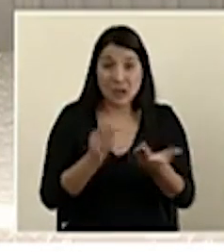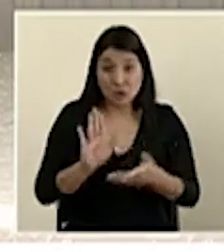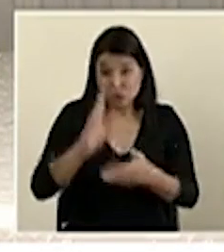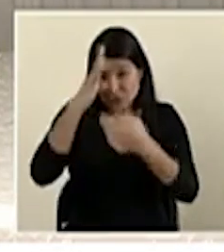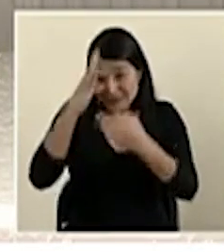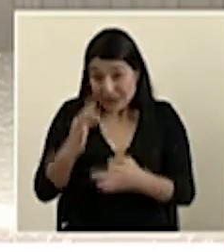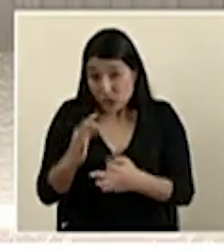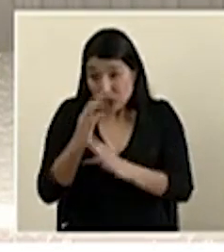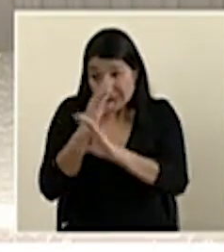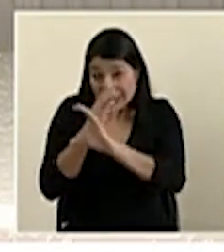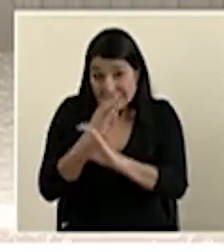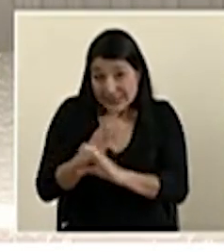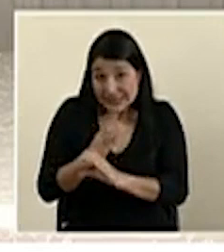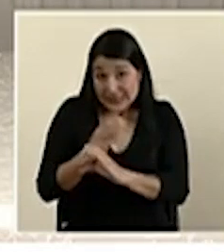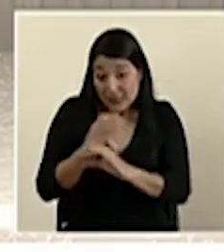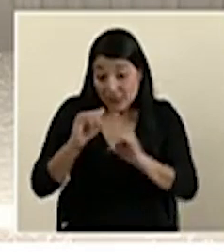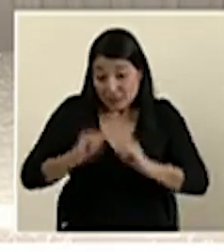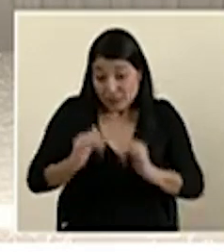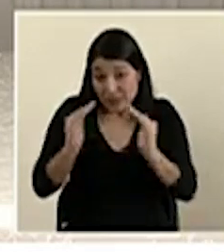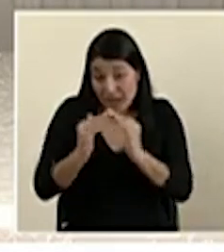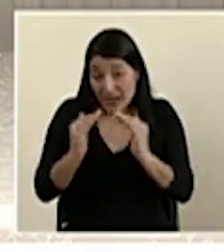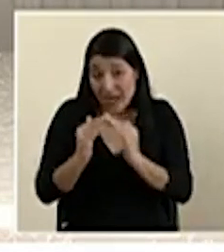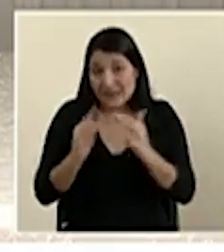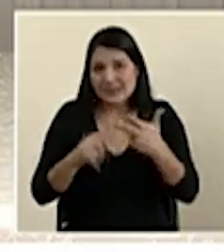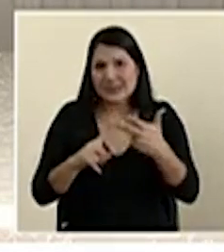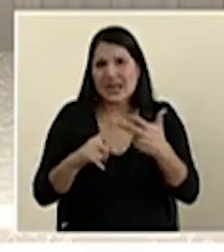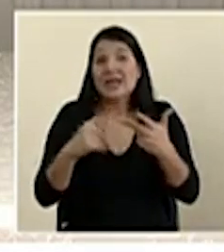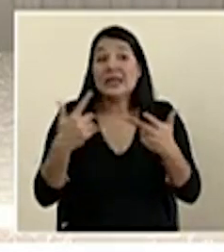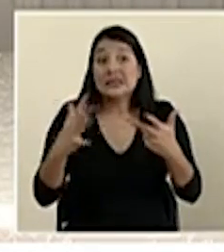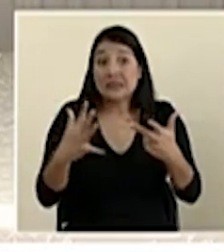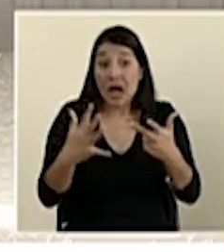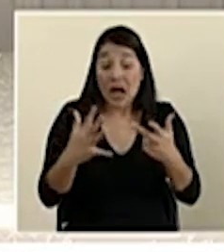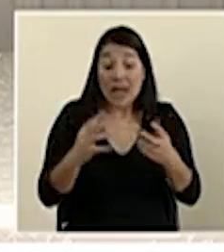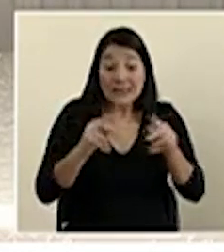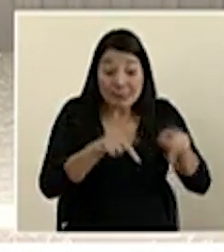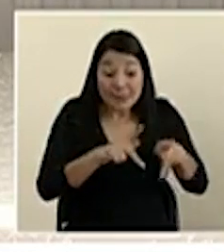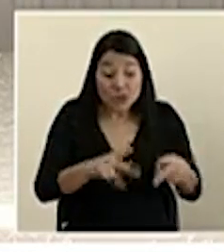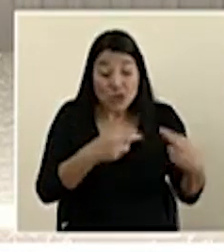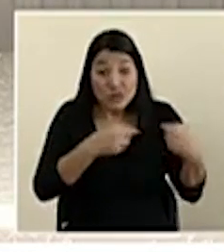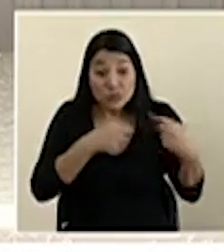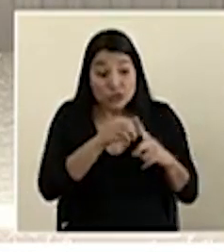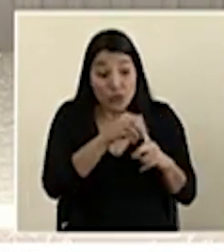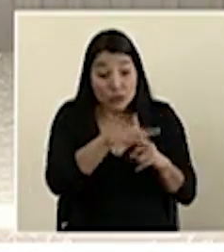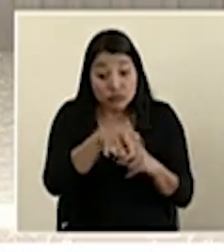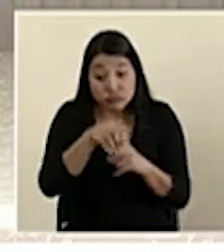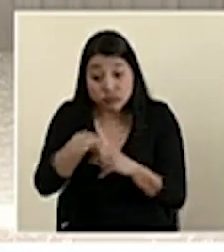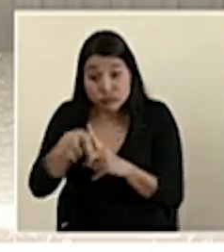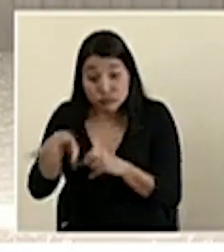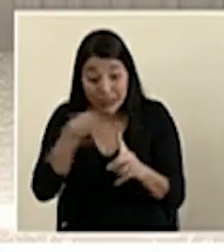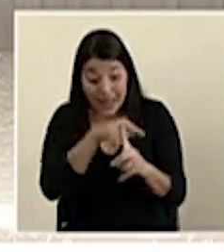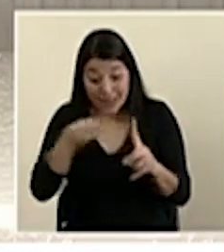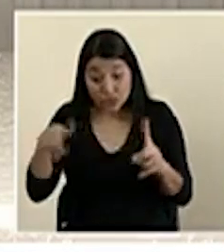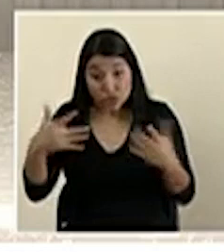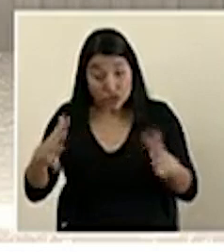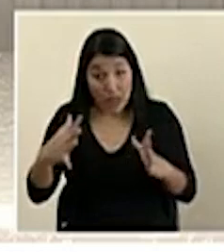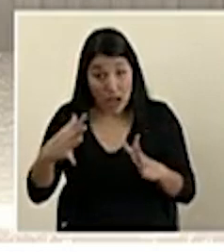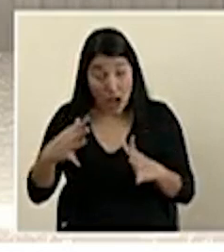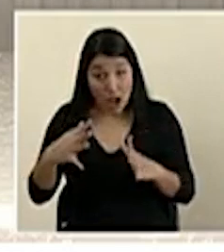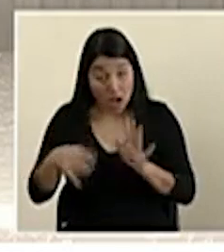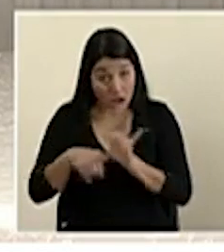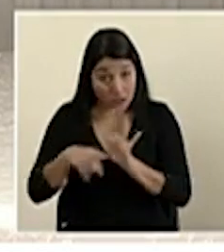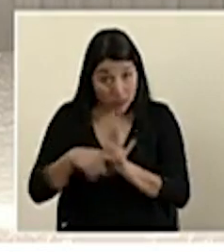sanitaria? ¿Ya desaparecieron los clústeres de los cantones en donde la curva se acható? Recordemos que esto,